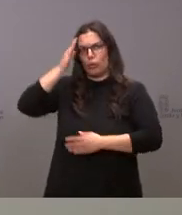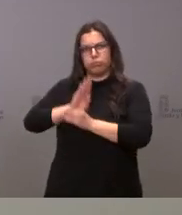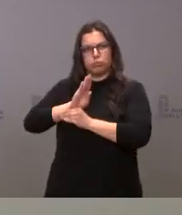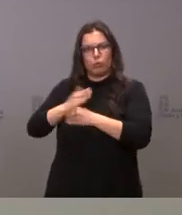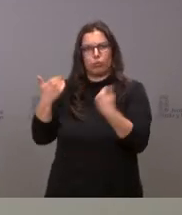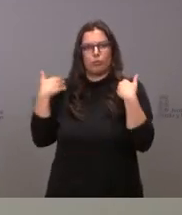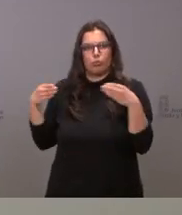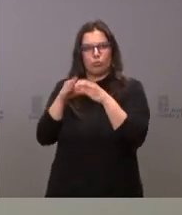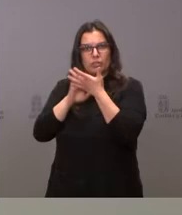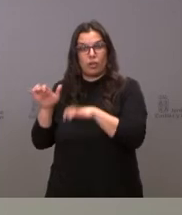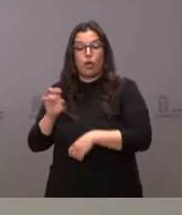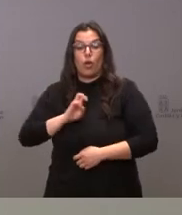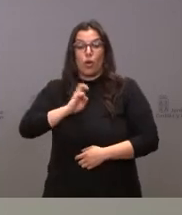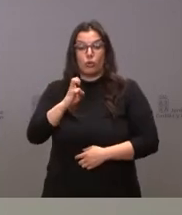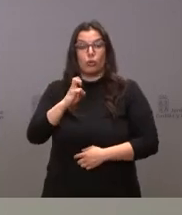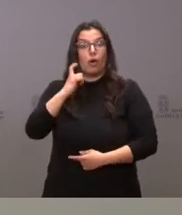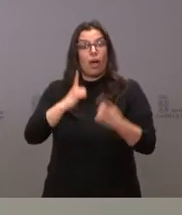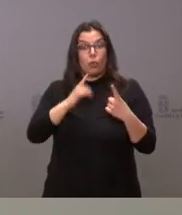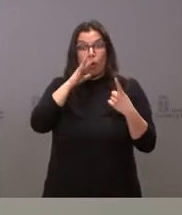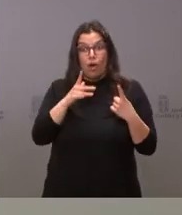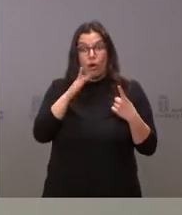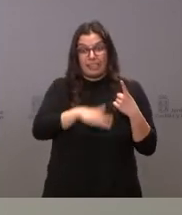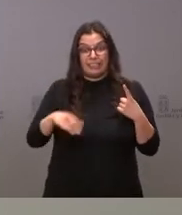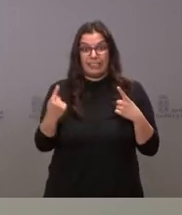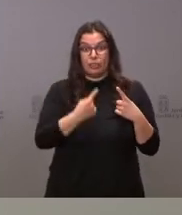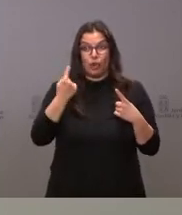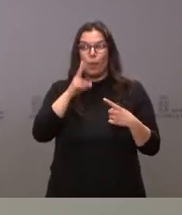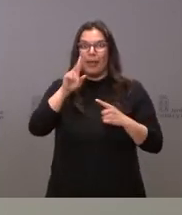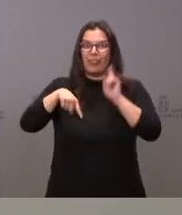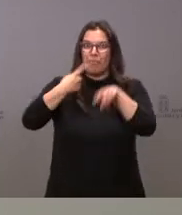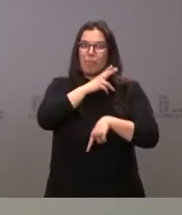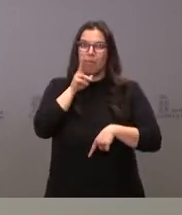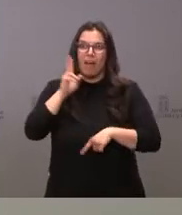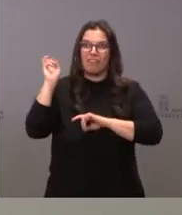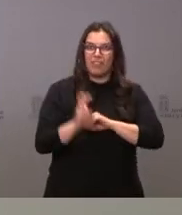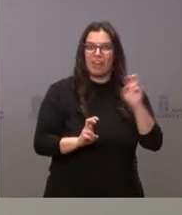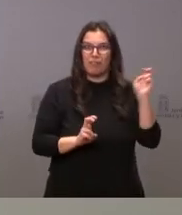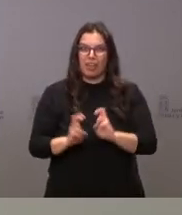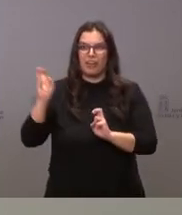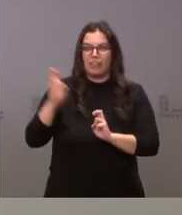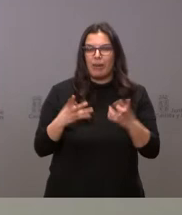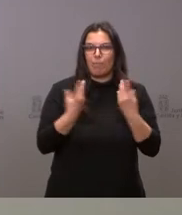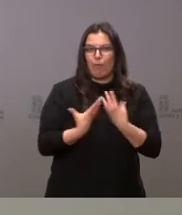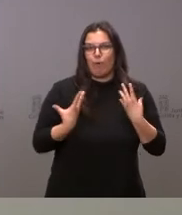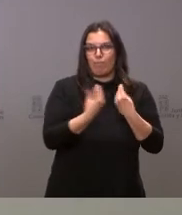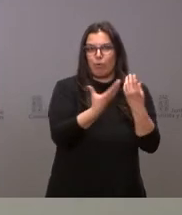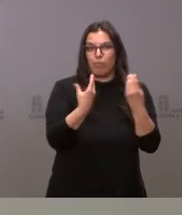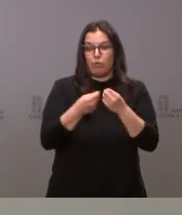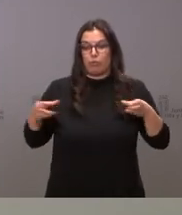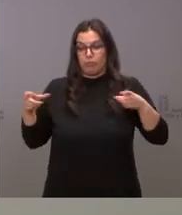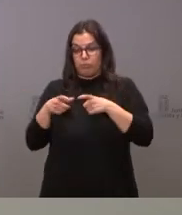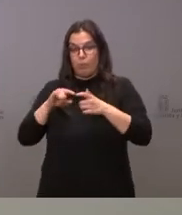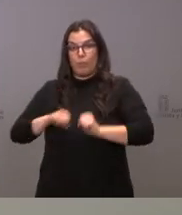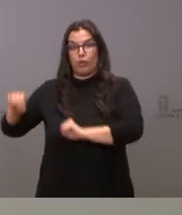pero, por otro lado, algunos de los que son menores no acompañantes están viendo como sus madres están llegando en estos momentos y pasan del sistema de